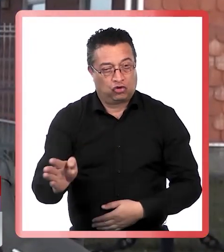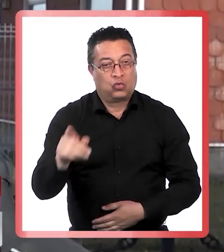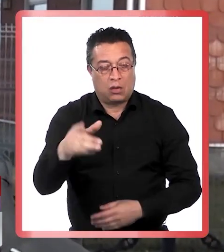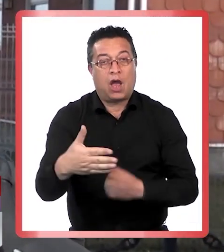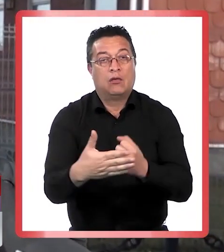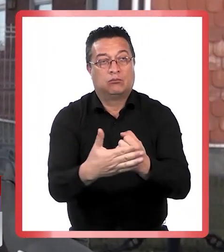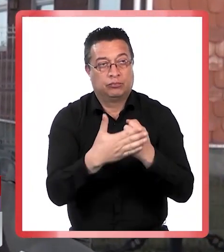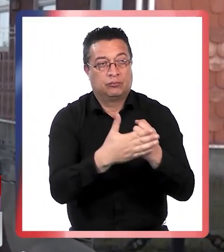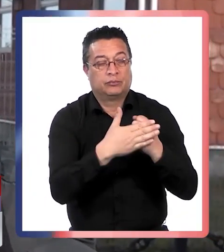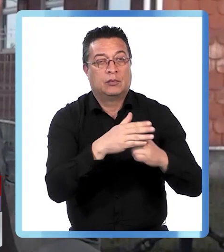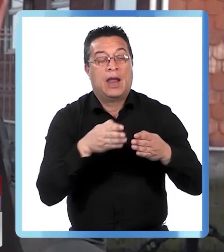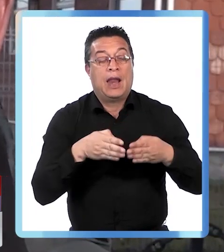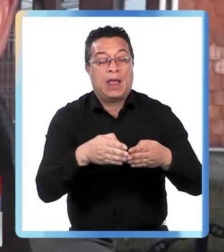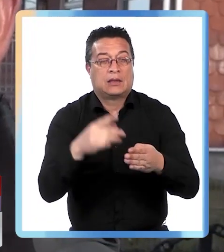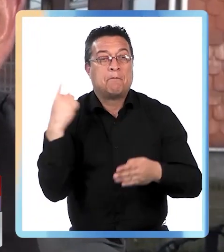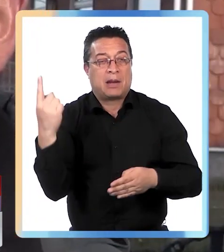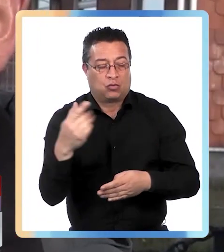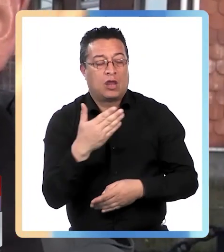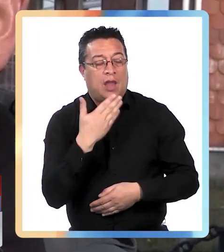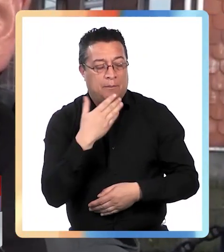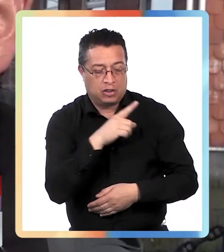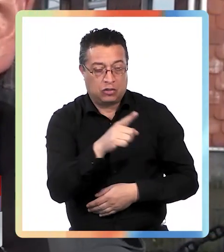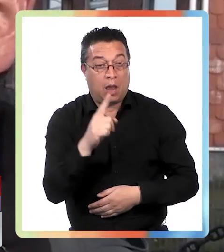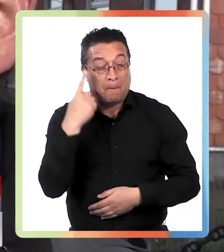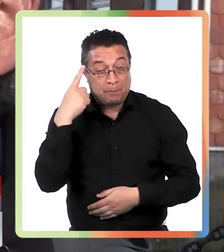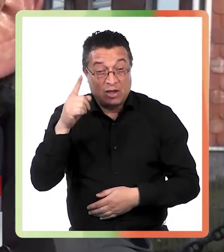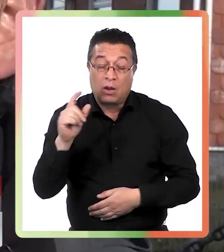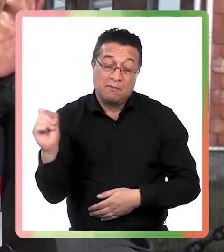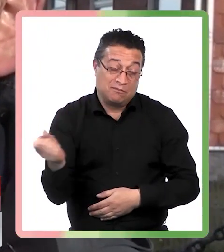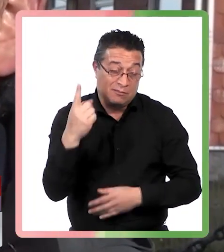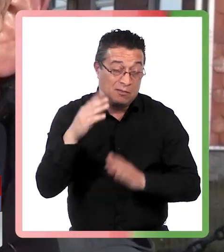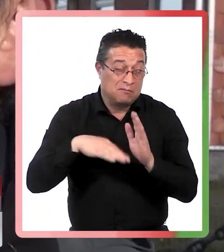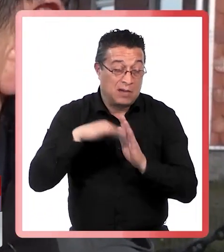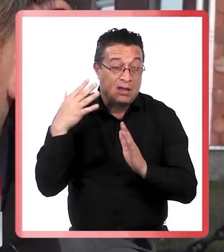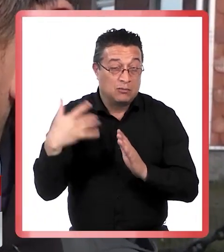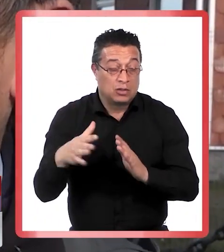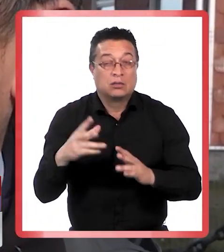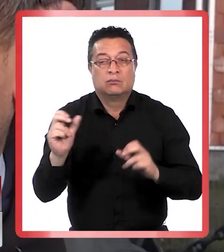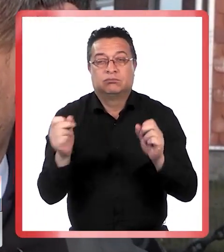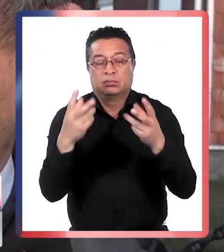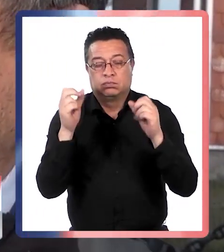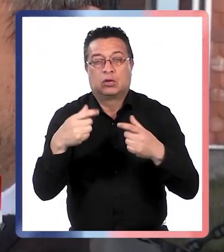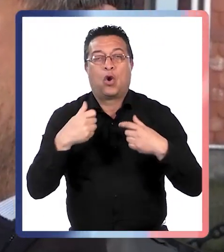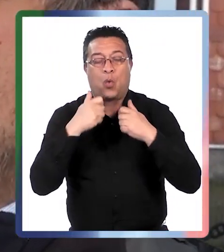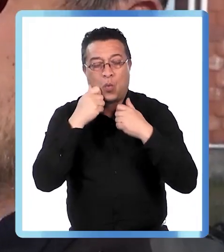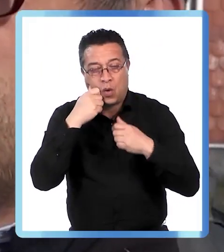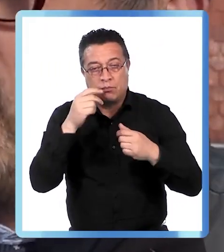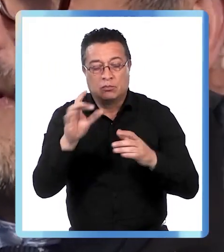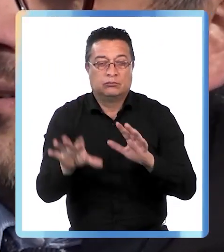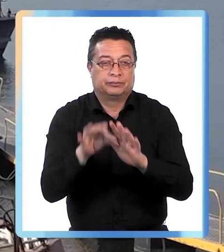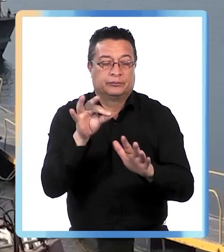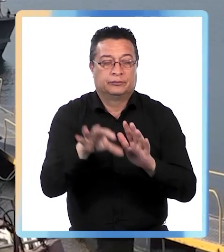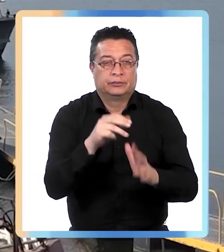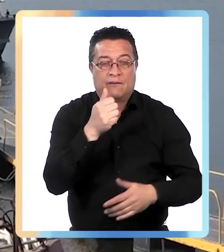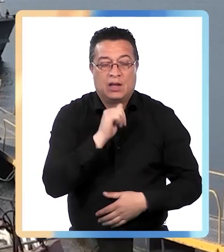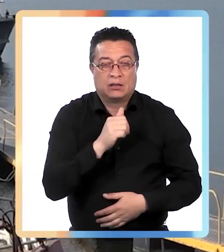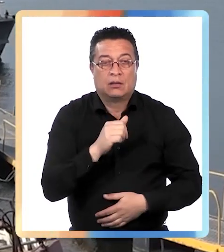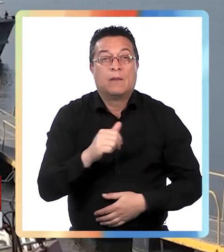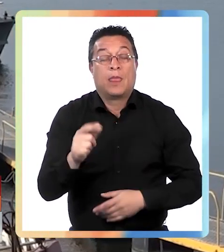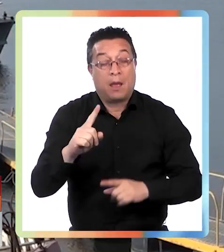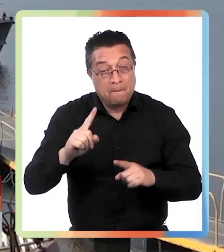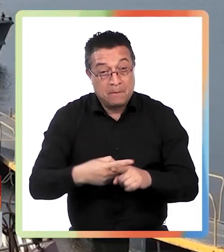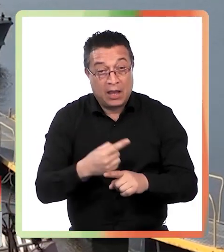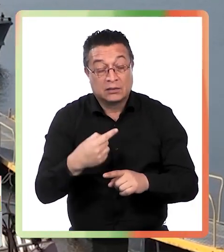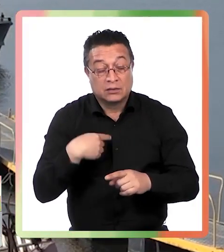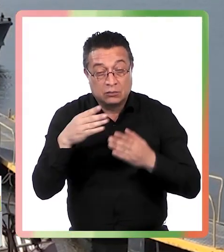hay cooperación de lanchas particulares, pero en este momento lo principal digamos es lograr la recuperación de los cuerpos que todavía no se encuentran. Considerando